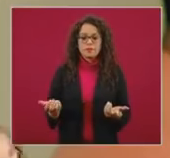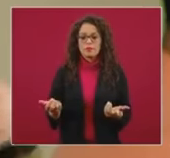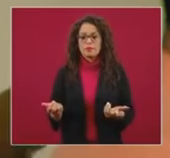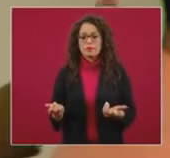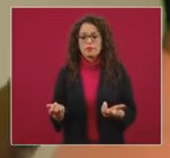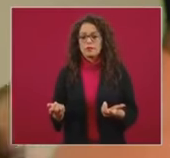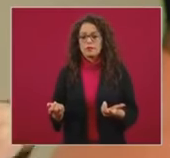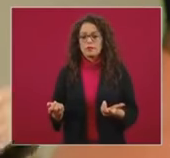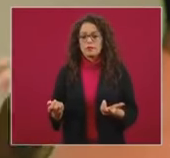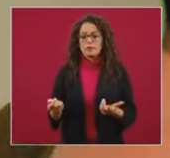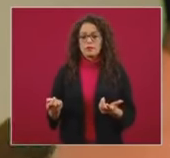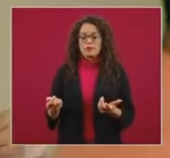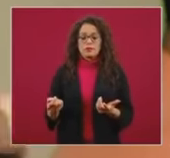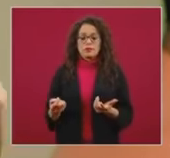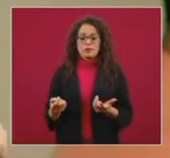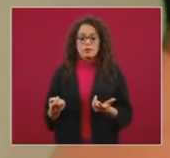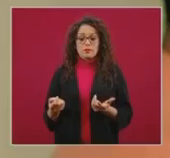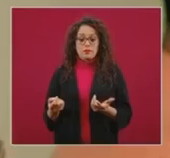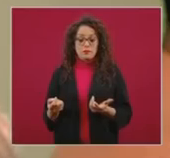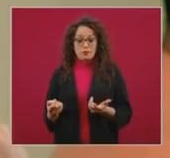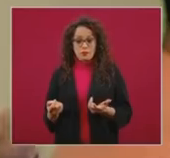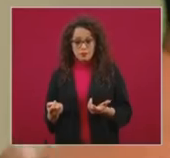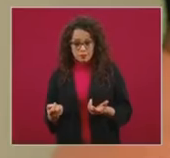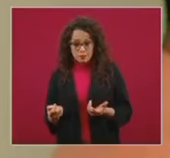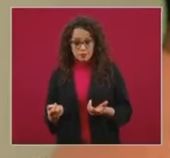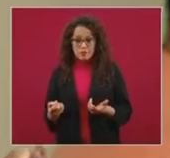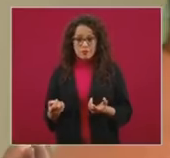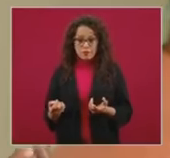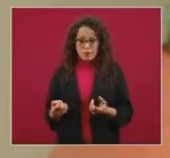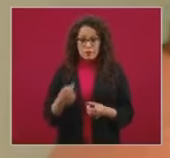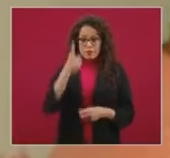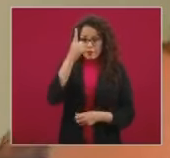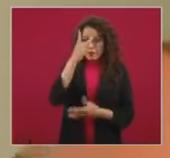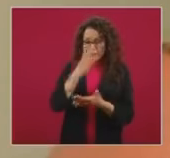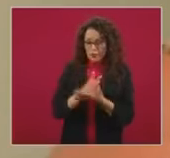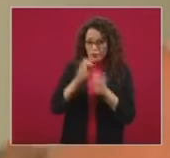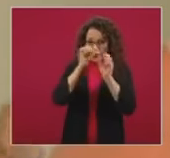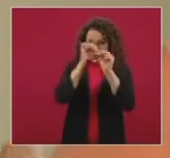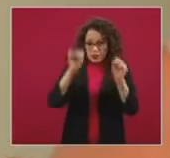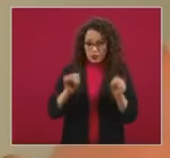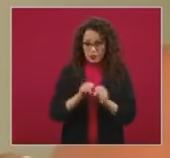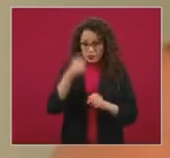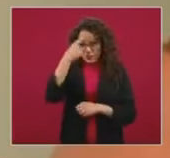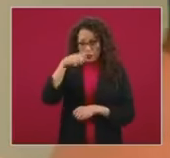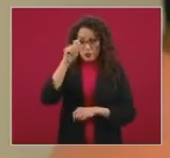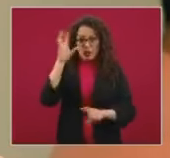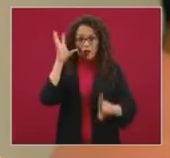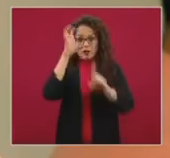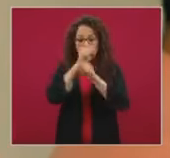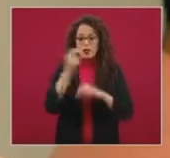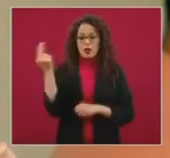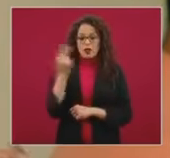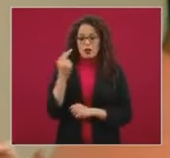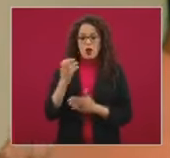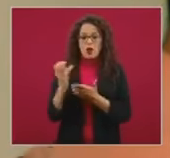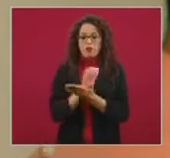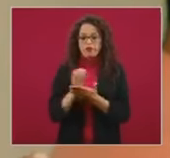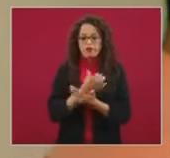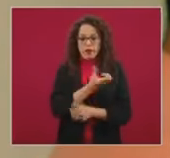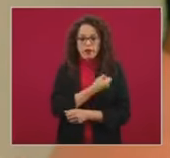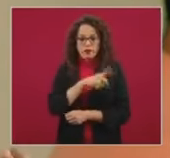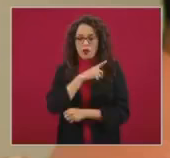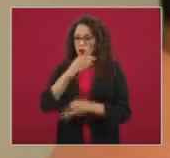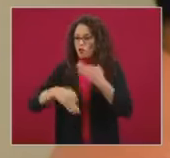en esto de tener un sistema único frente a los retos que tenemos para recuperar la salud pública? ¿Cómo